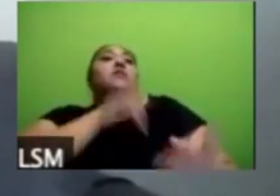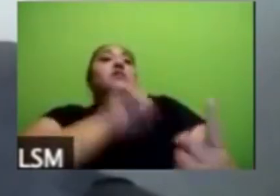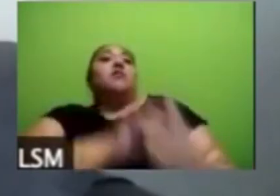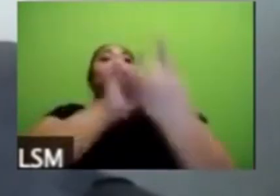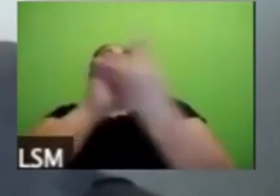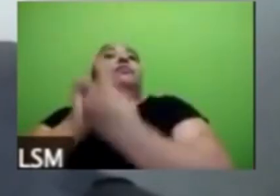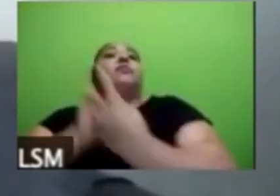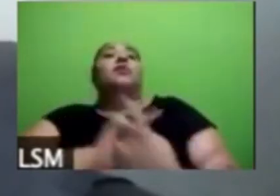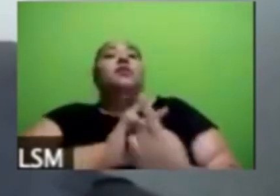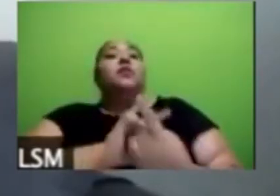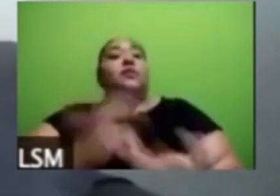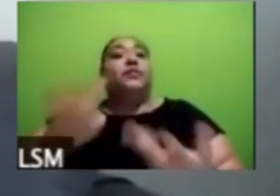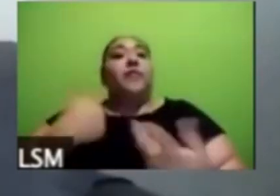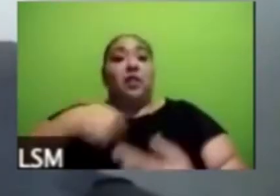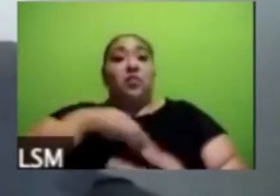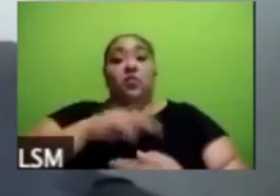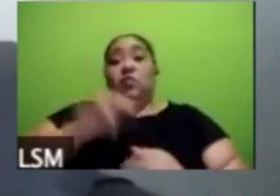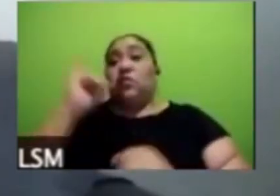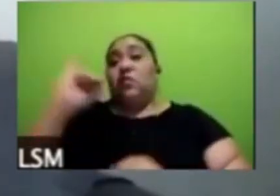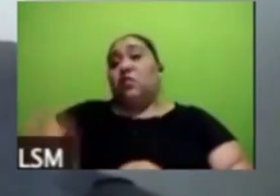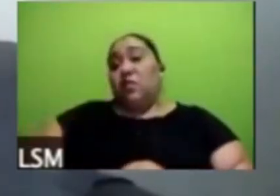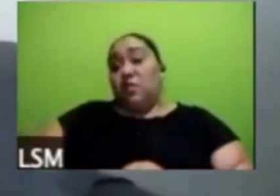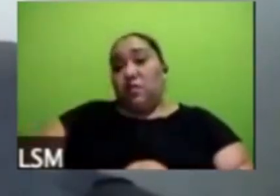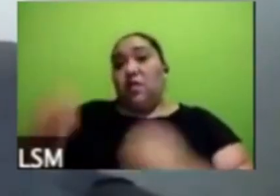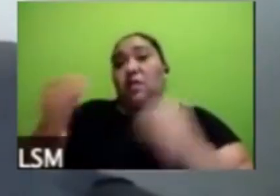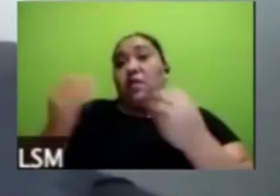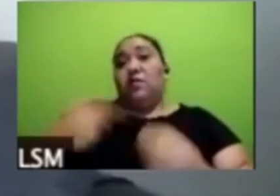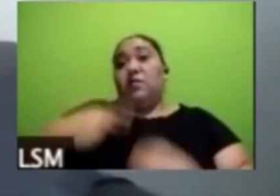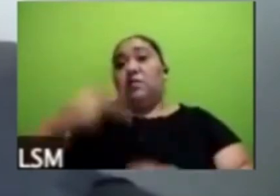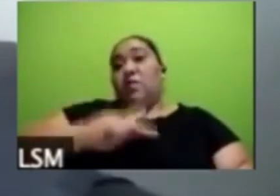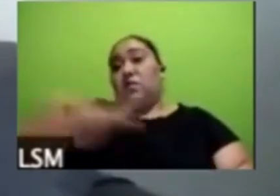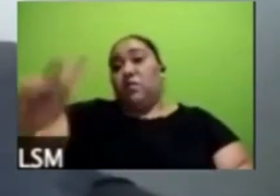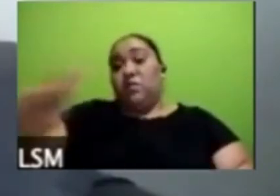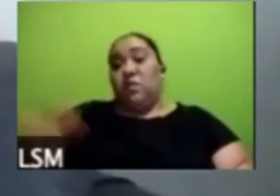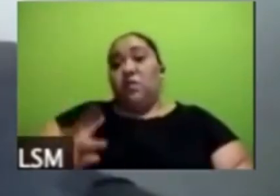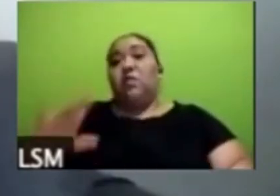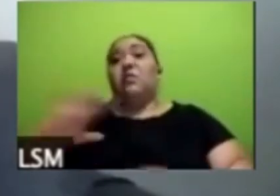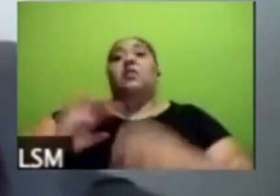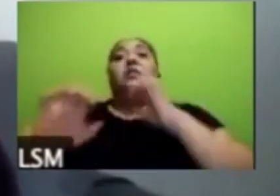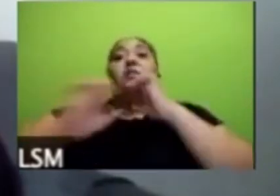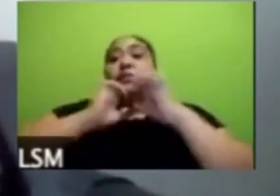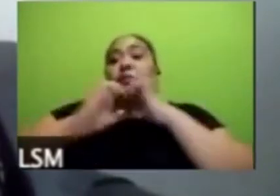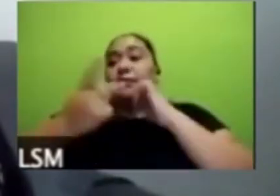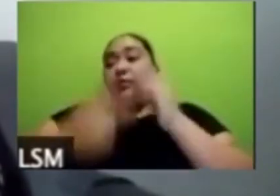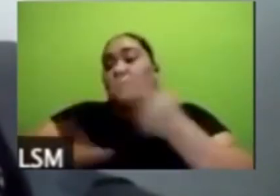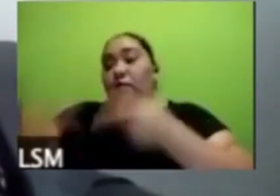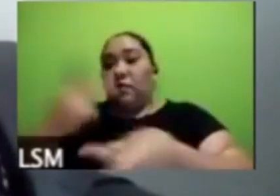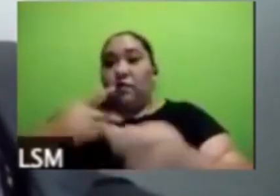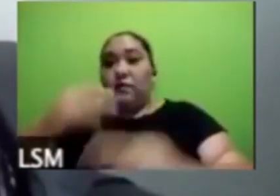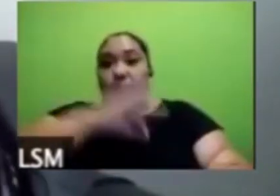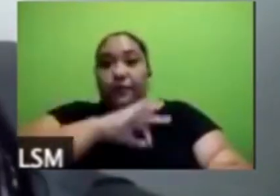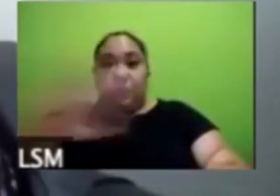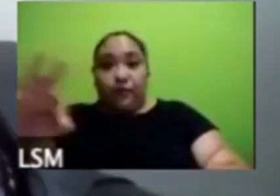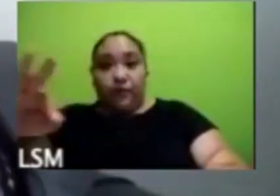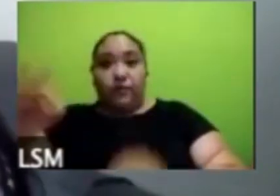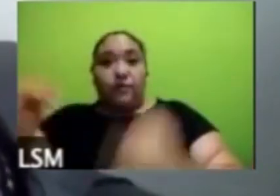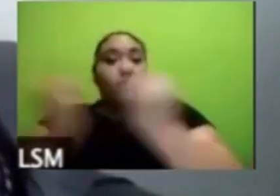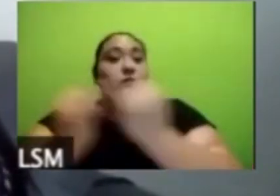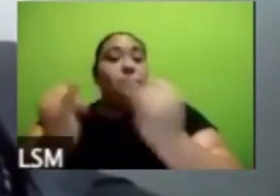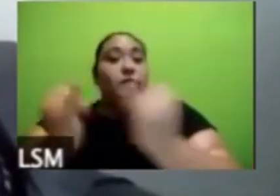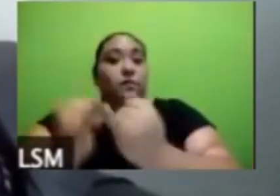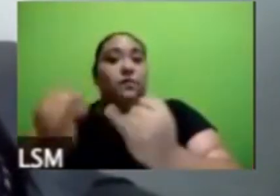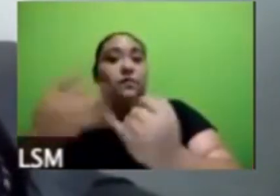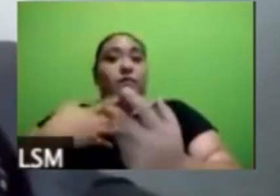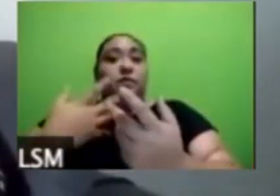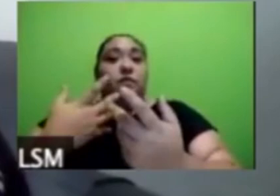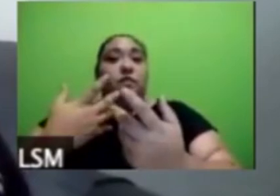ustedes bueno encuestadores investigadoras investigadores que se pudiera también integrar este tema del trabajo